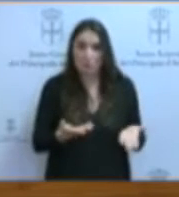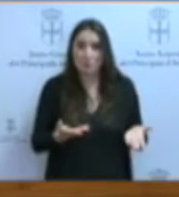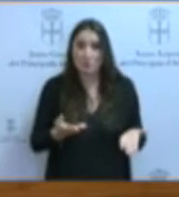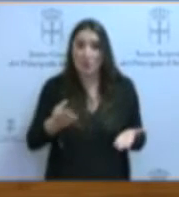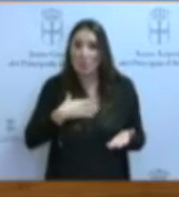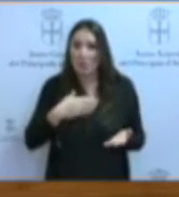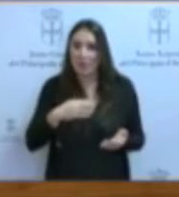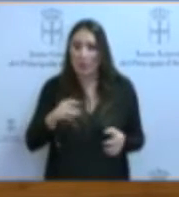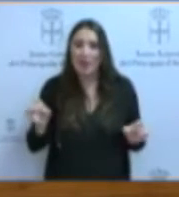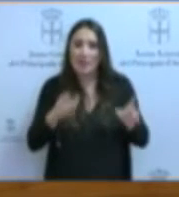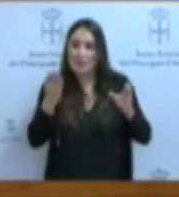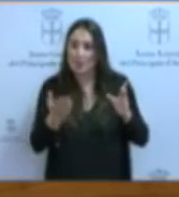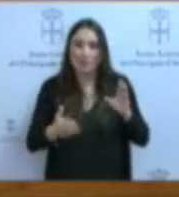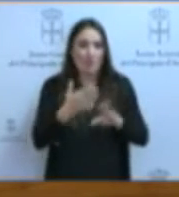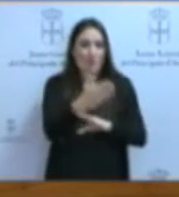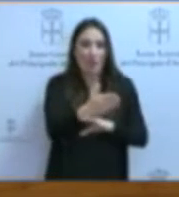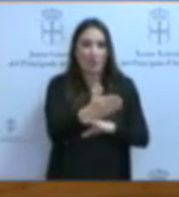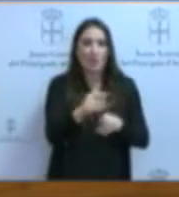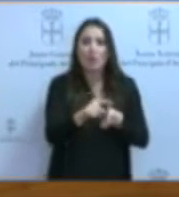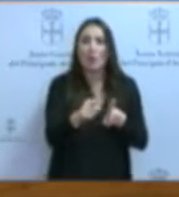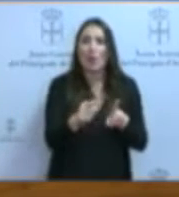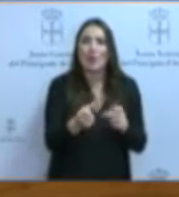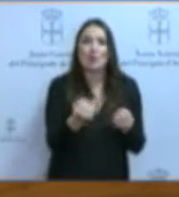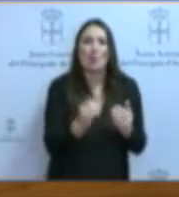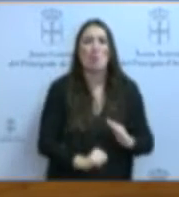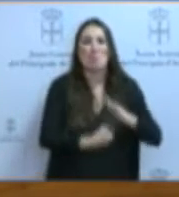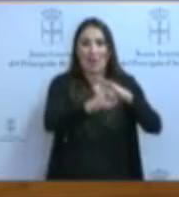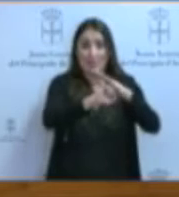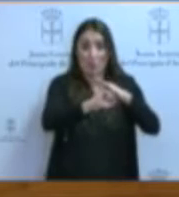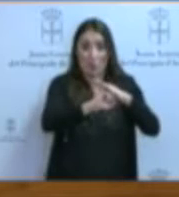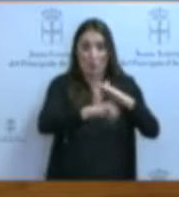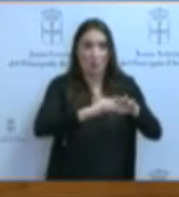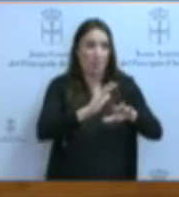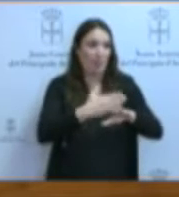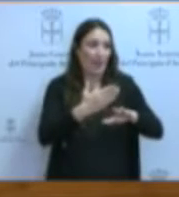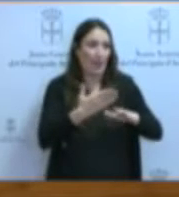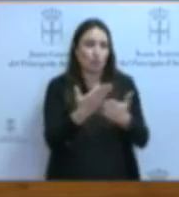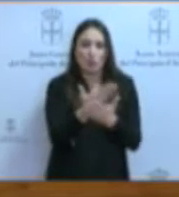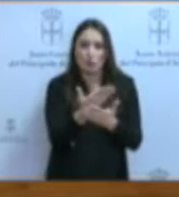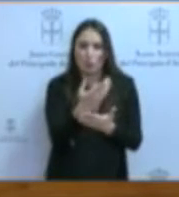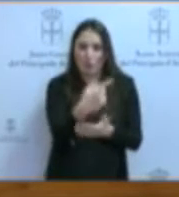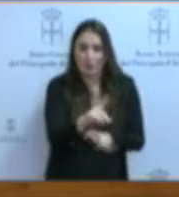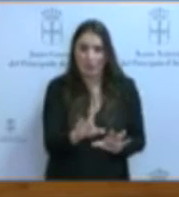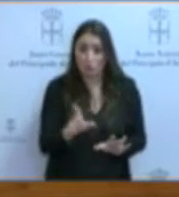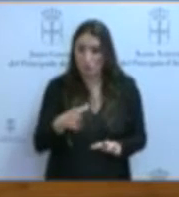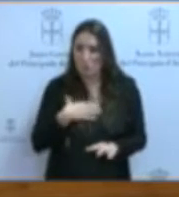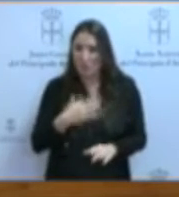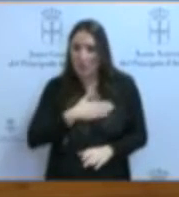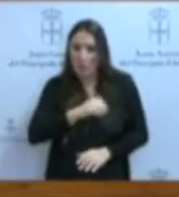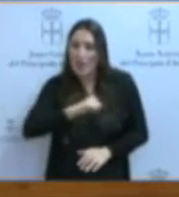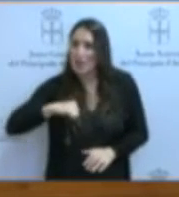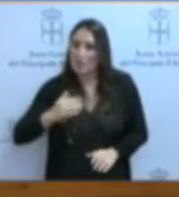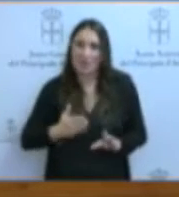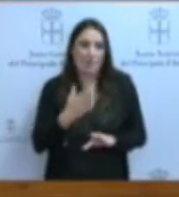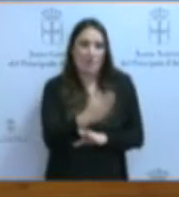apuntarse por libre, no hay cuota, es decir, no hay un número máximo de alumnos para poder solicitar esa acreditación y pueden presentarse por